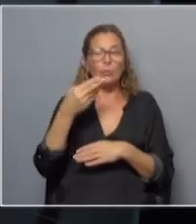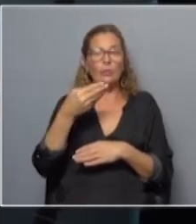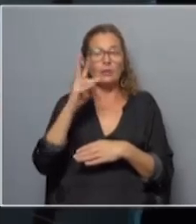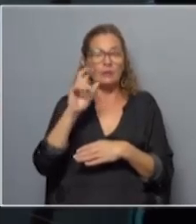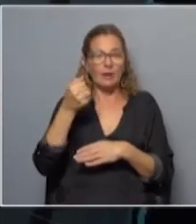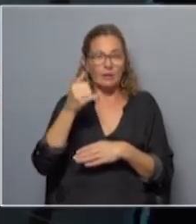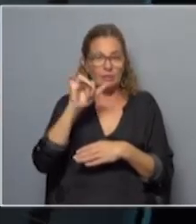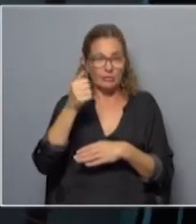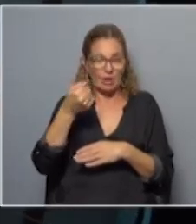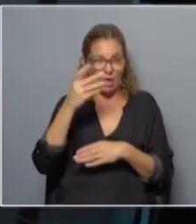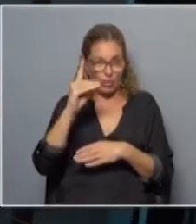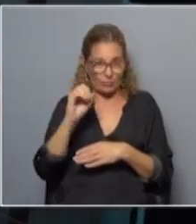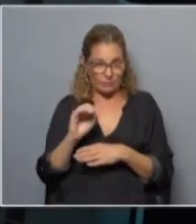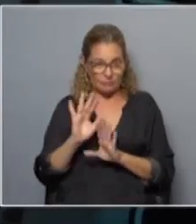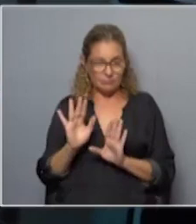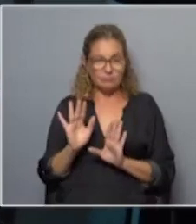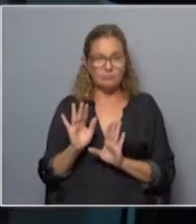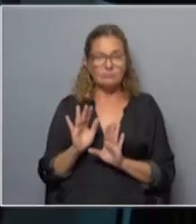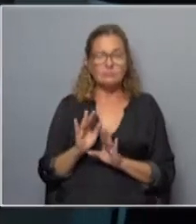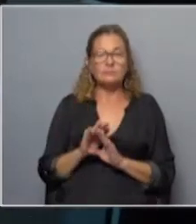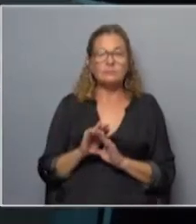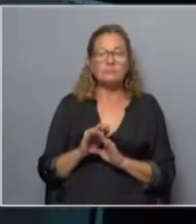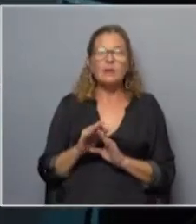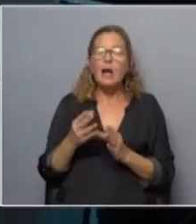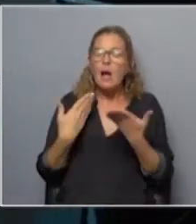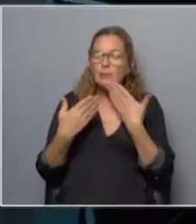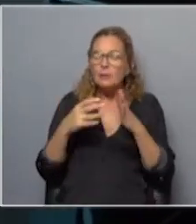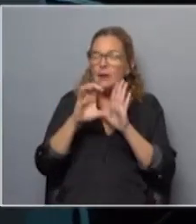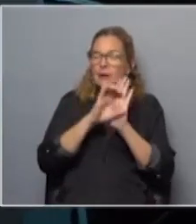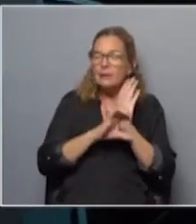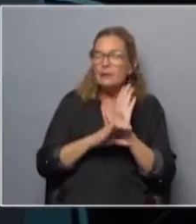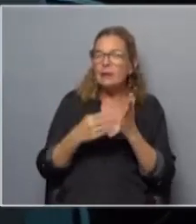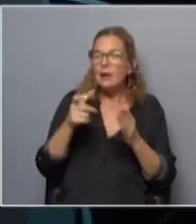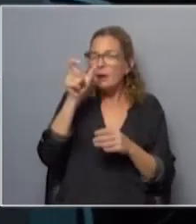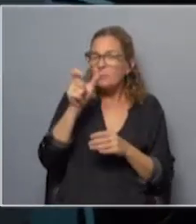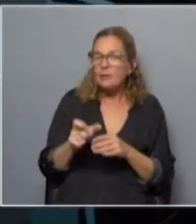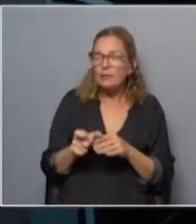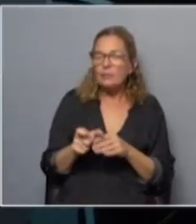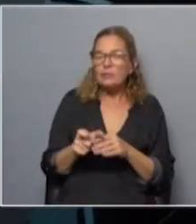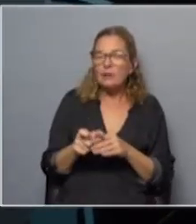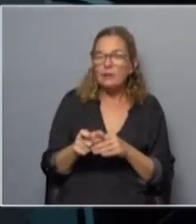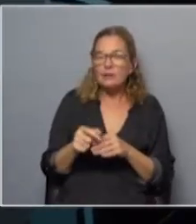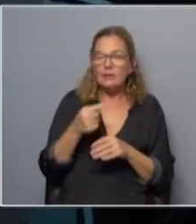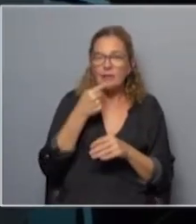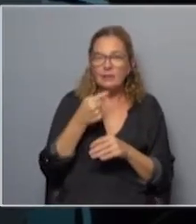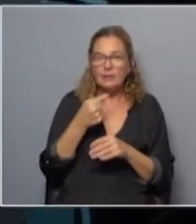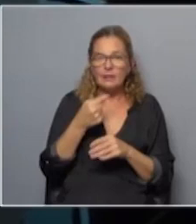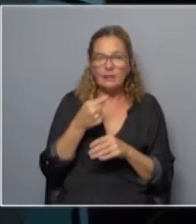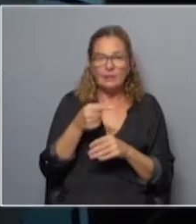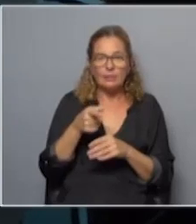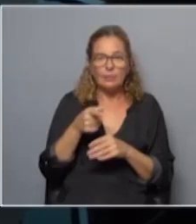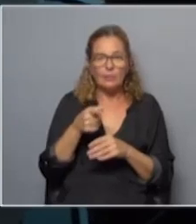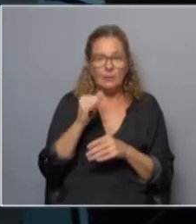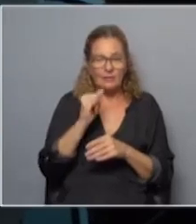algunos criterios que explicamos en el artículo Natalia hablabas un poco de las características de las personas que justamente tomaban la palabra y que eran consultadas